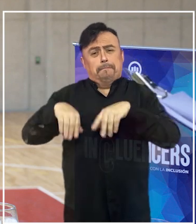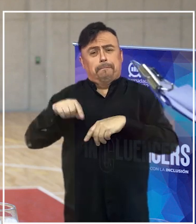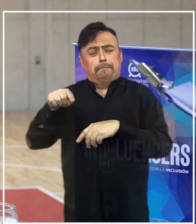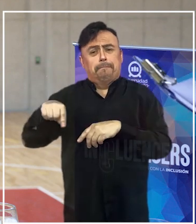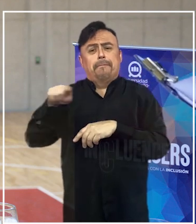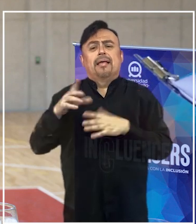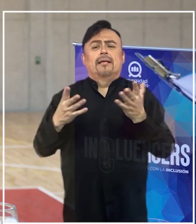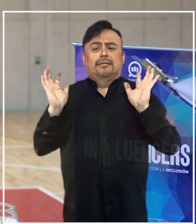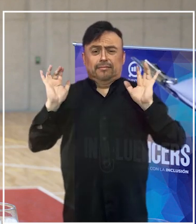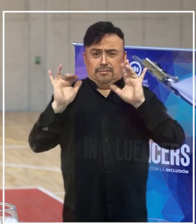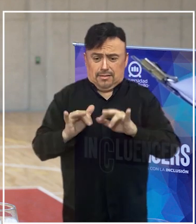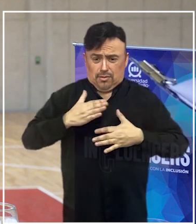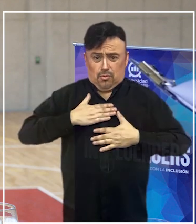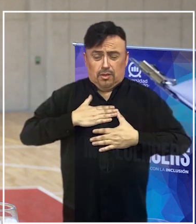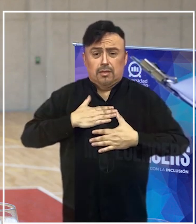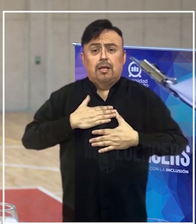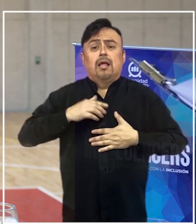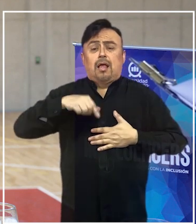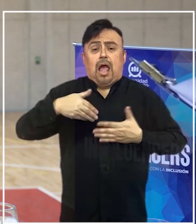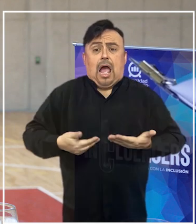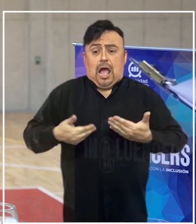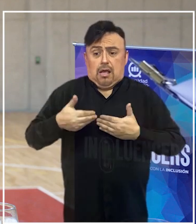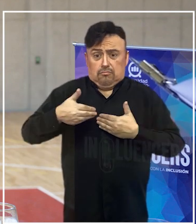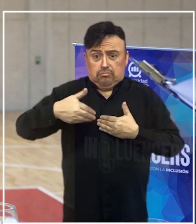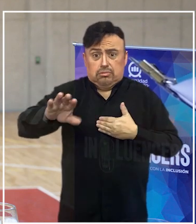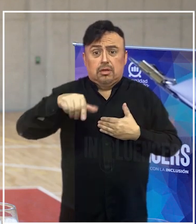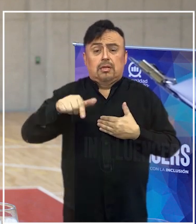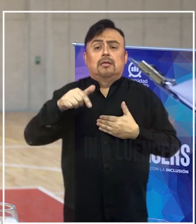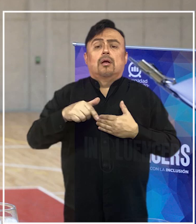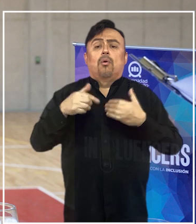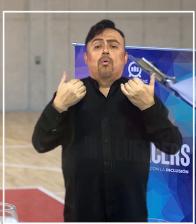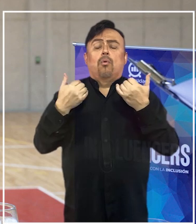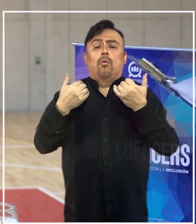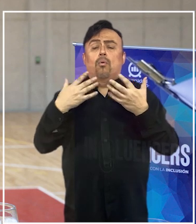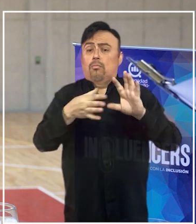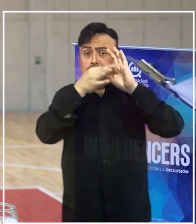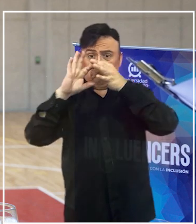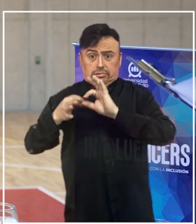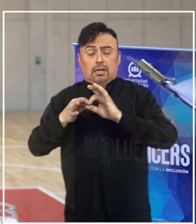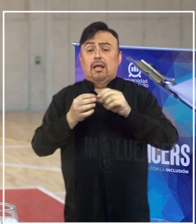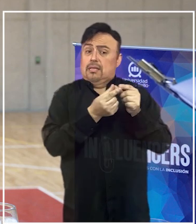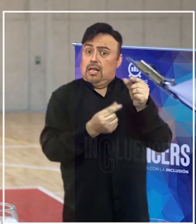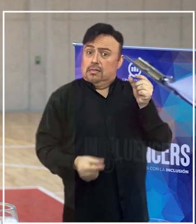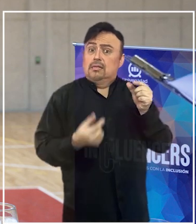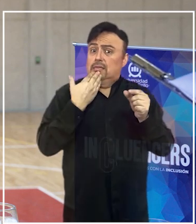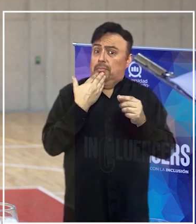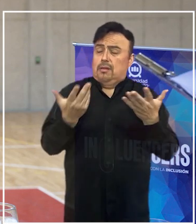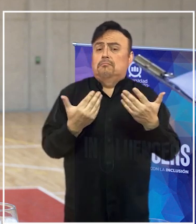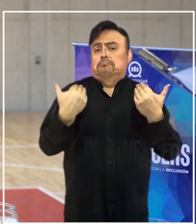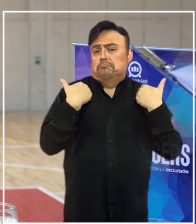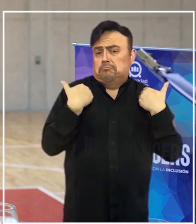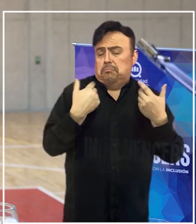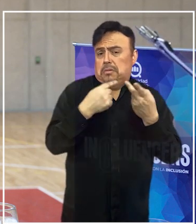eventos nuestros, ahora que estamos proyectando unos juegos nacionales, que también tienen disciplinas convencionales